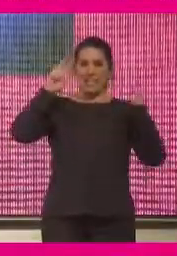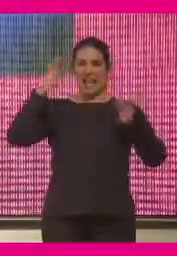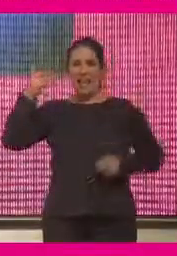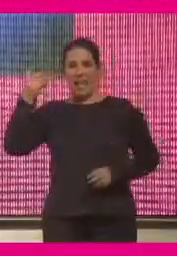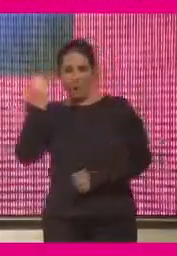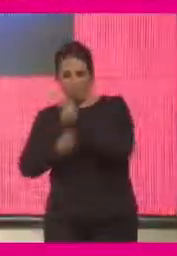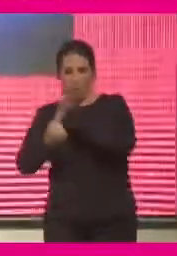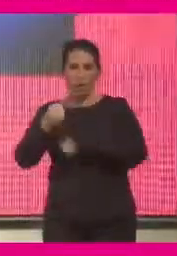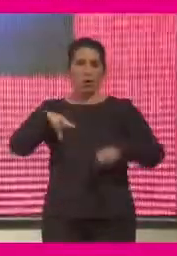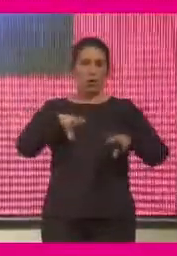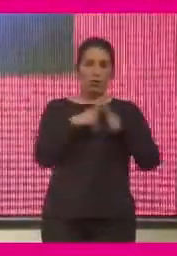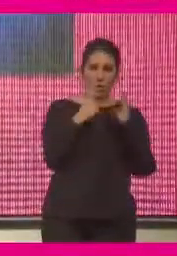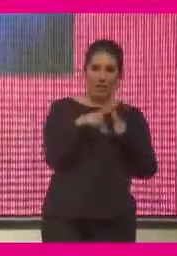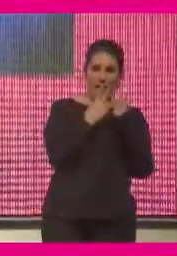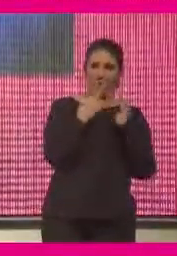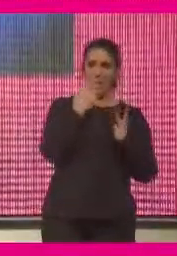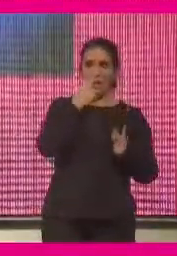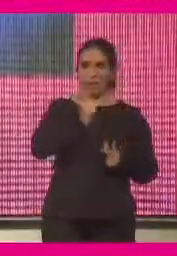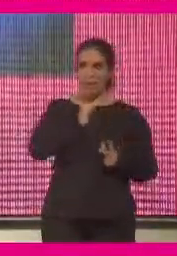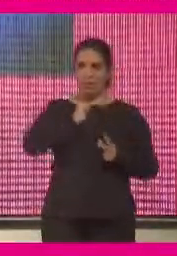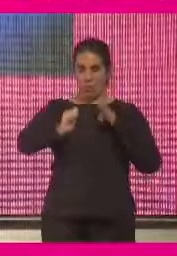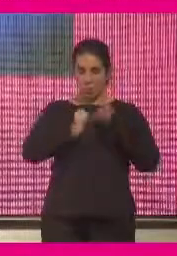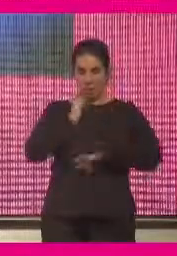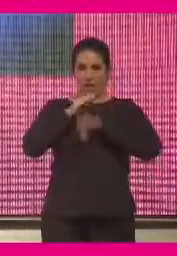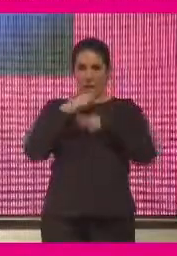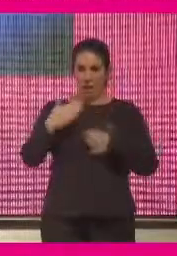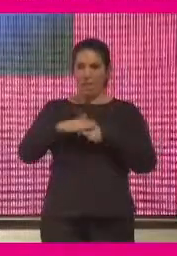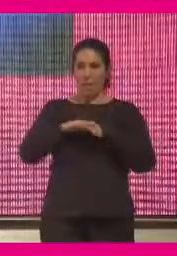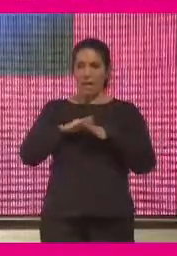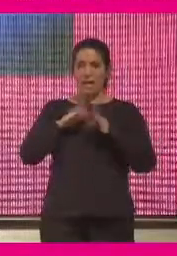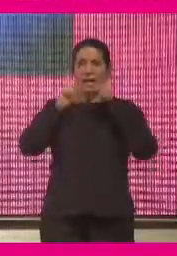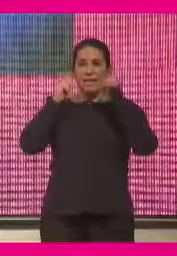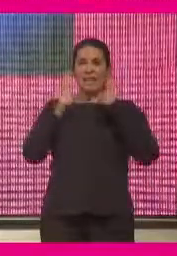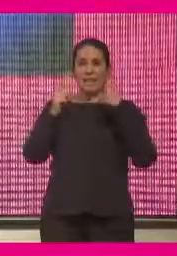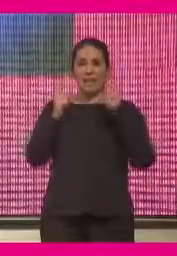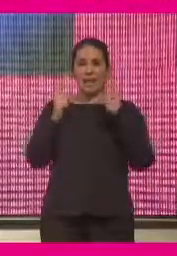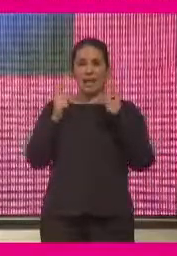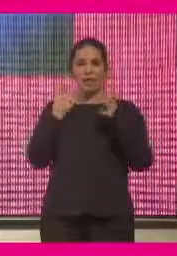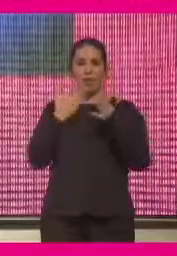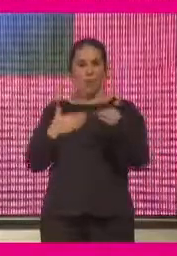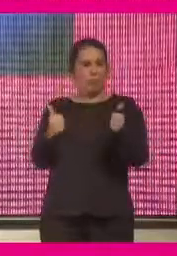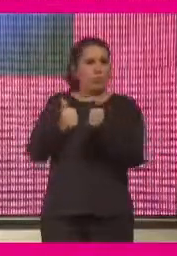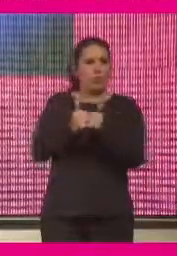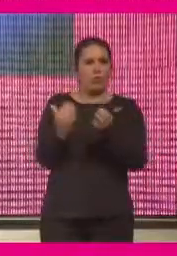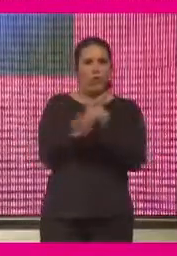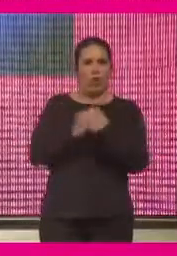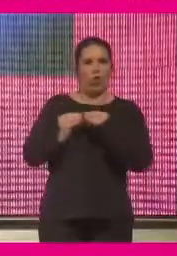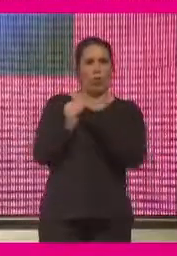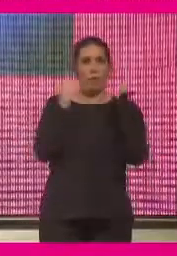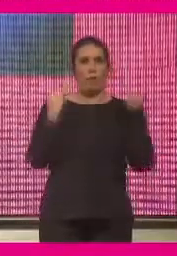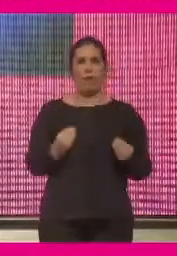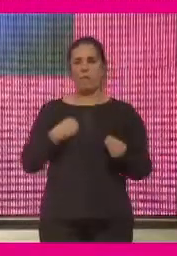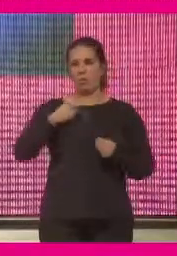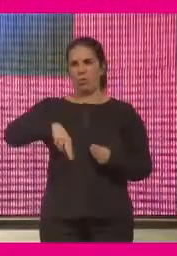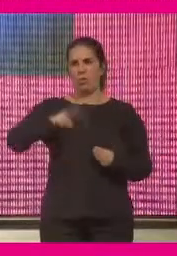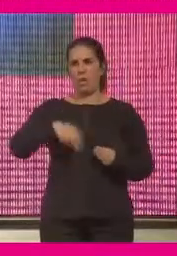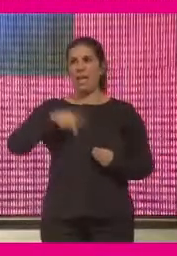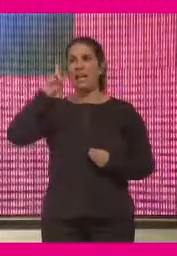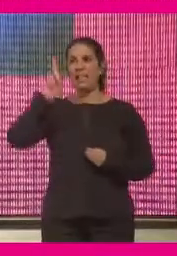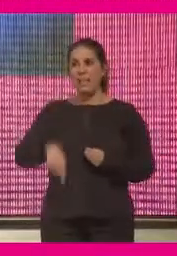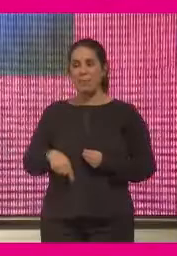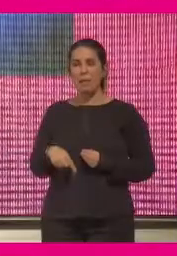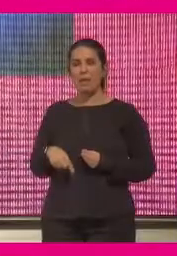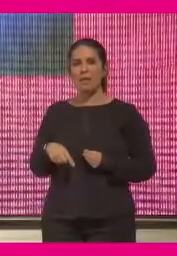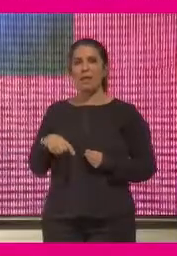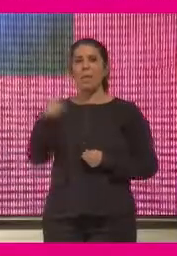social y aprovechamos esta oportunidad para cerrar brechas, no las vamos a poder cerrar nunca. Y también la pandemia ha evidenciado dónde estaban